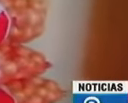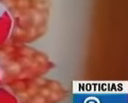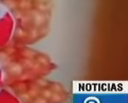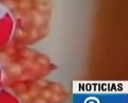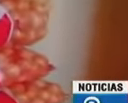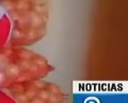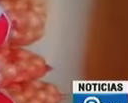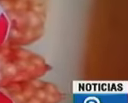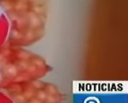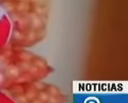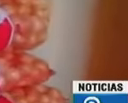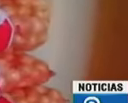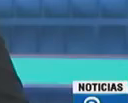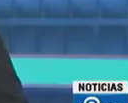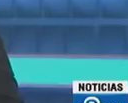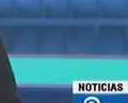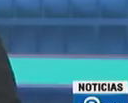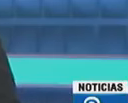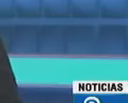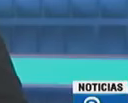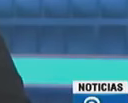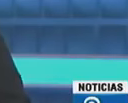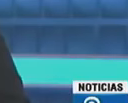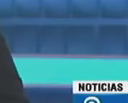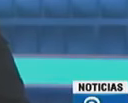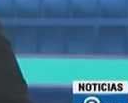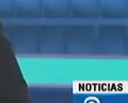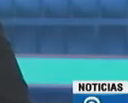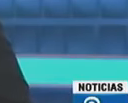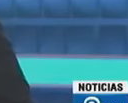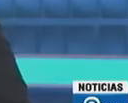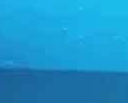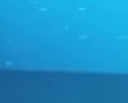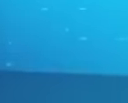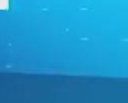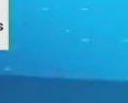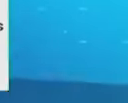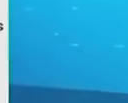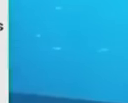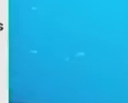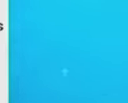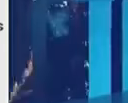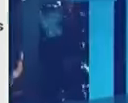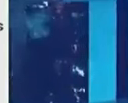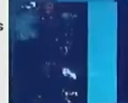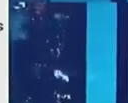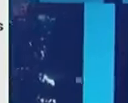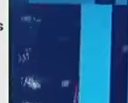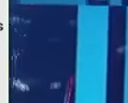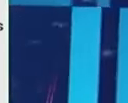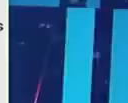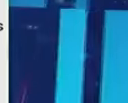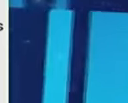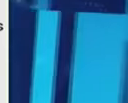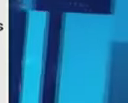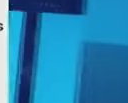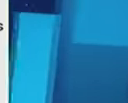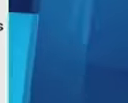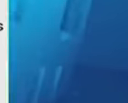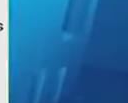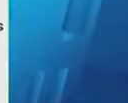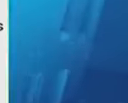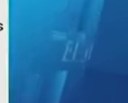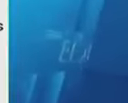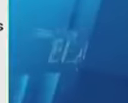Veraguas viene a través de su cuenta de Twitter la autoridad nacional de transparencia señaló que a raíz de